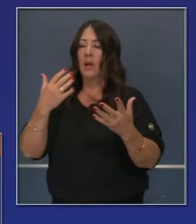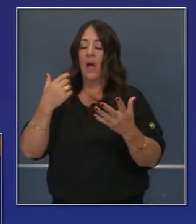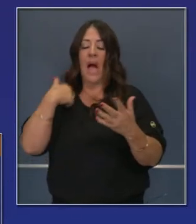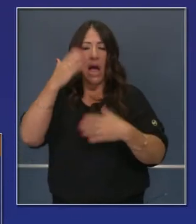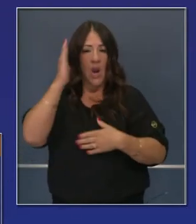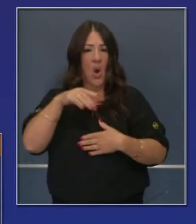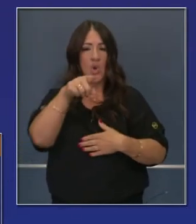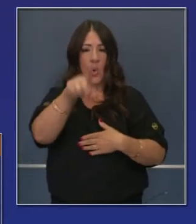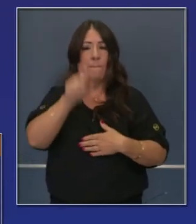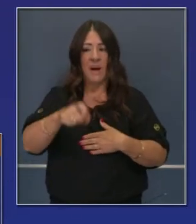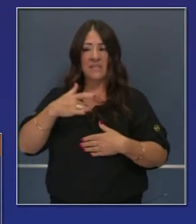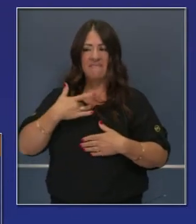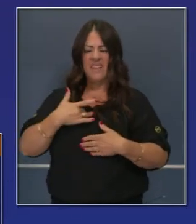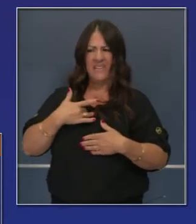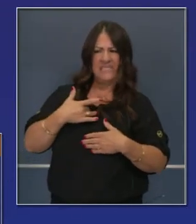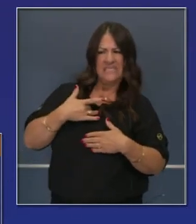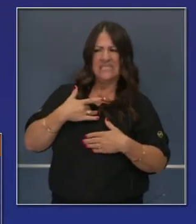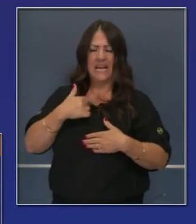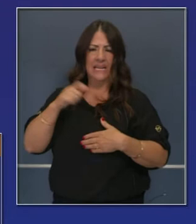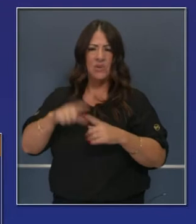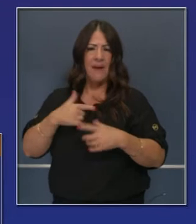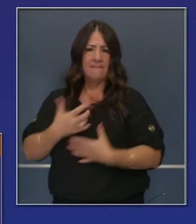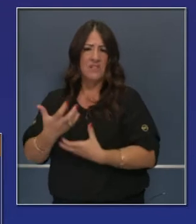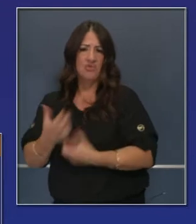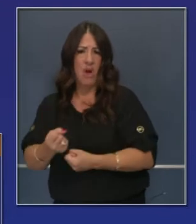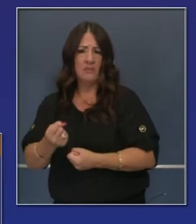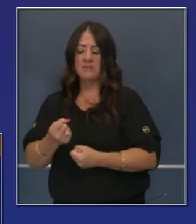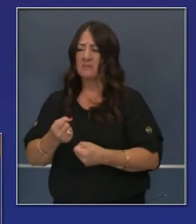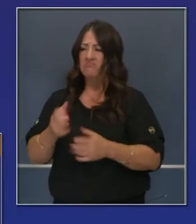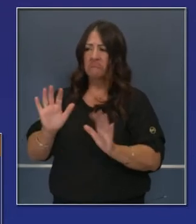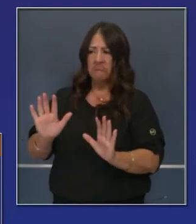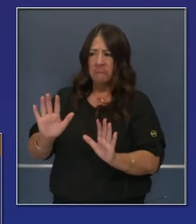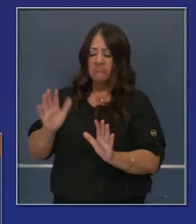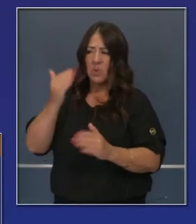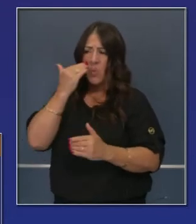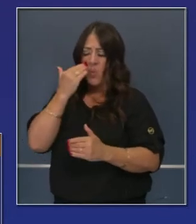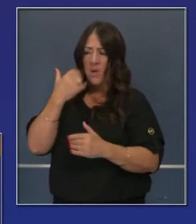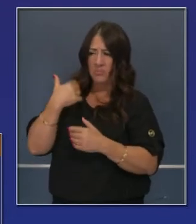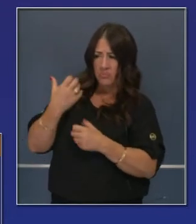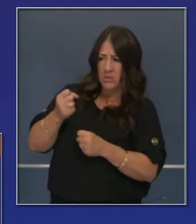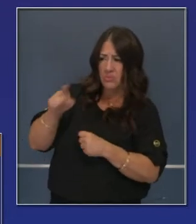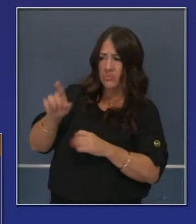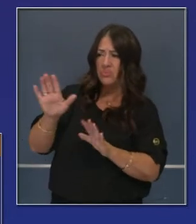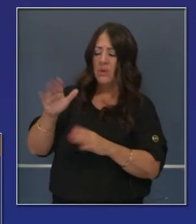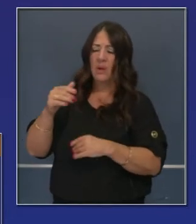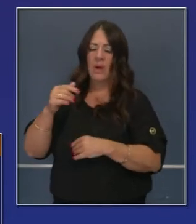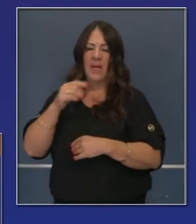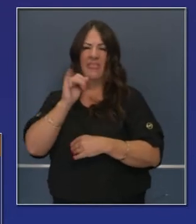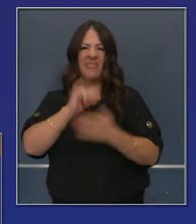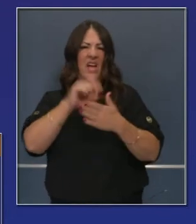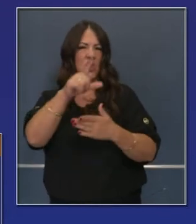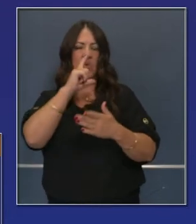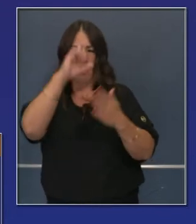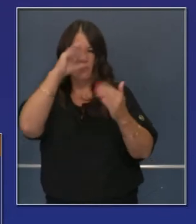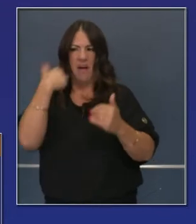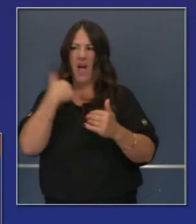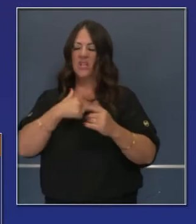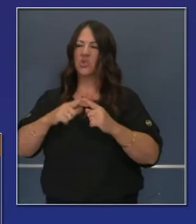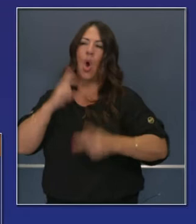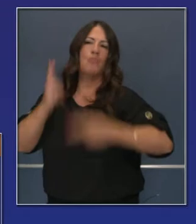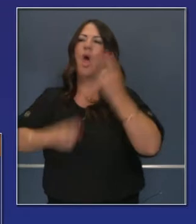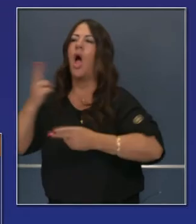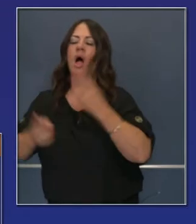tendrá la velocidad correcta, pero siempre usando la confianza. No podemos